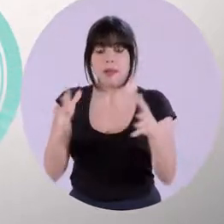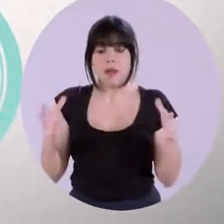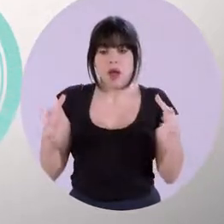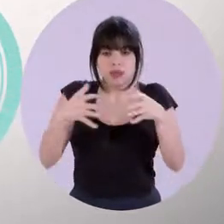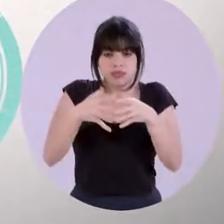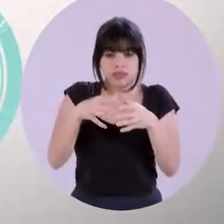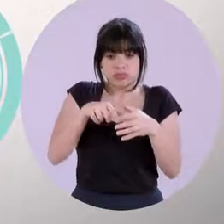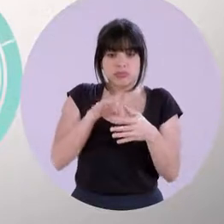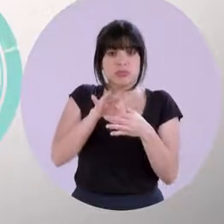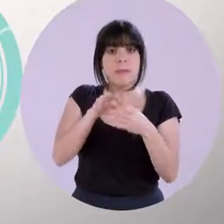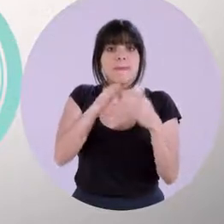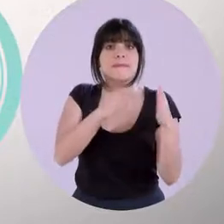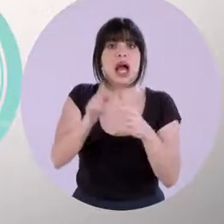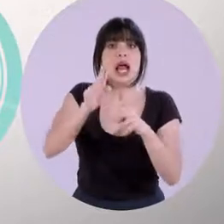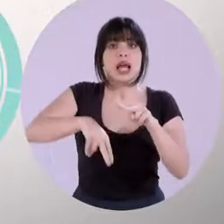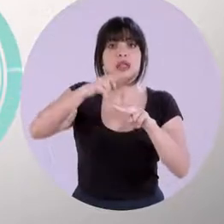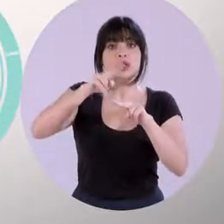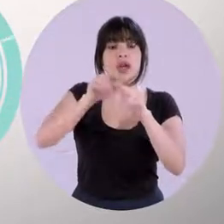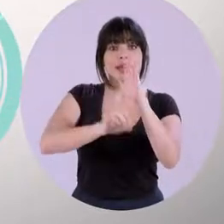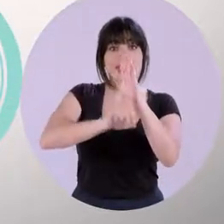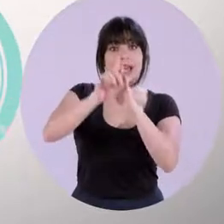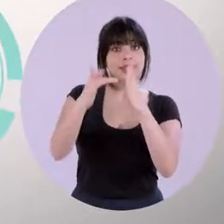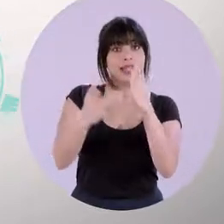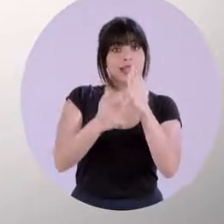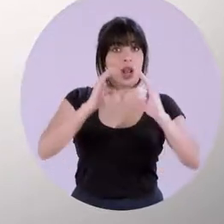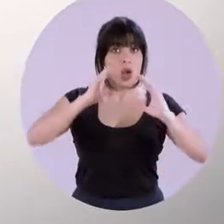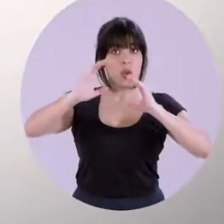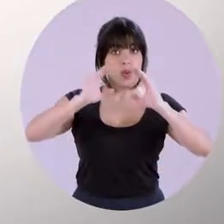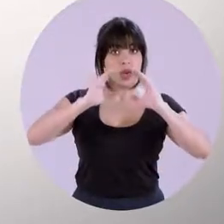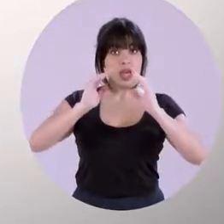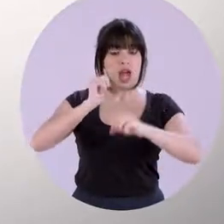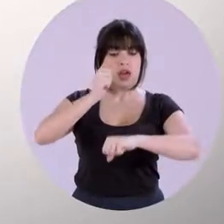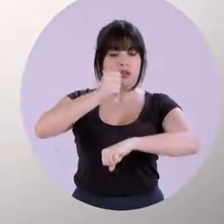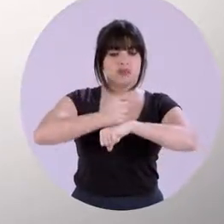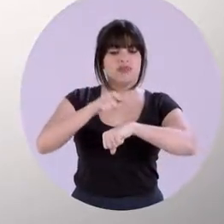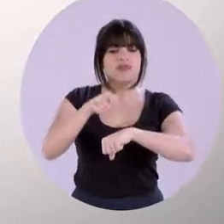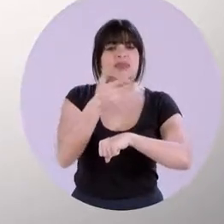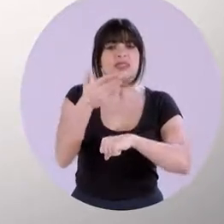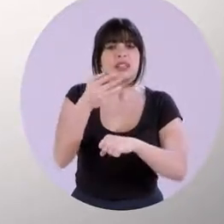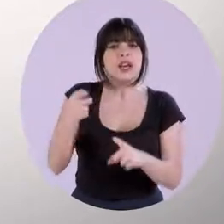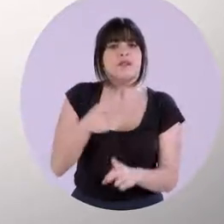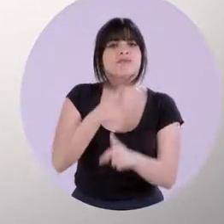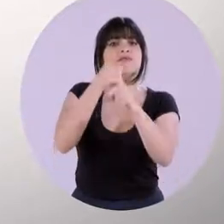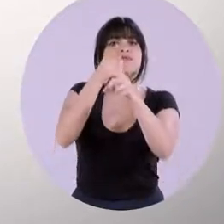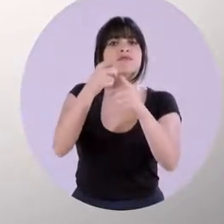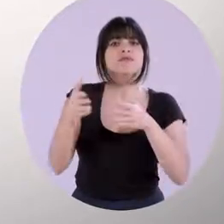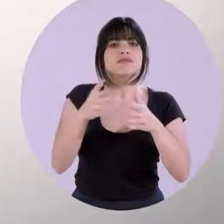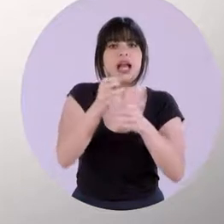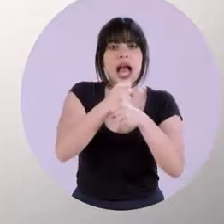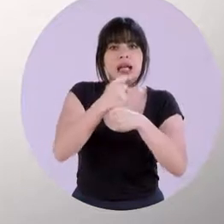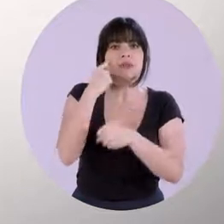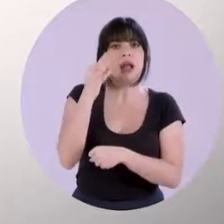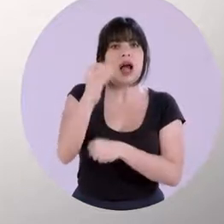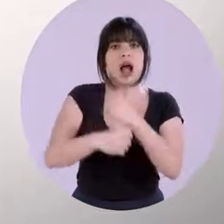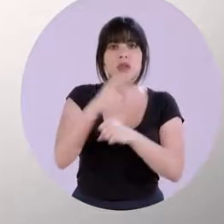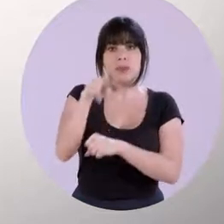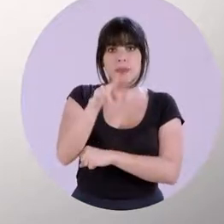el Plan Nacional de Desarrollo de las Telecomunicaciones define la ruta a seguir hacia el año 2021.